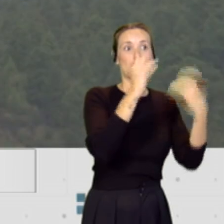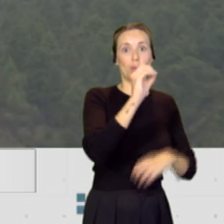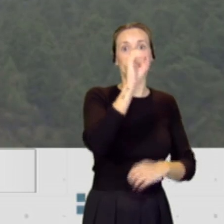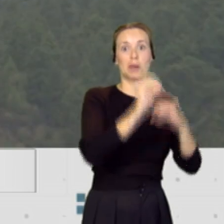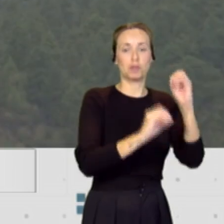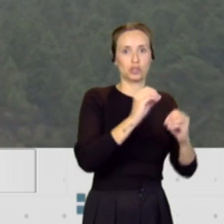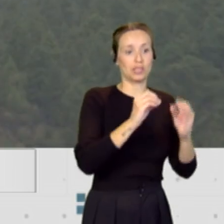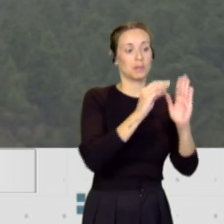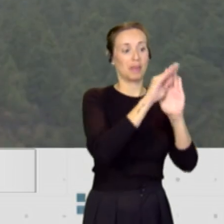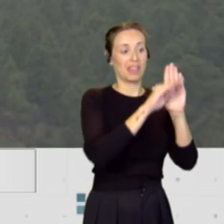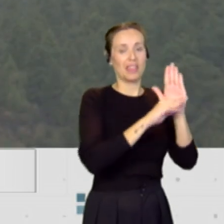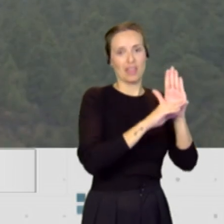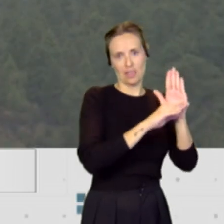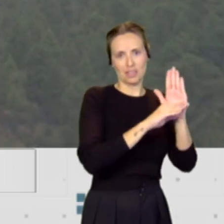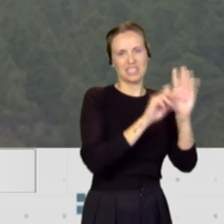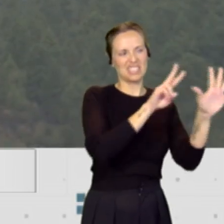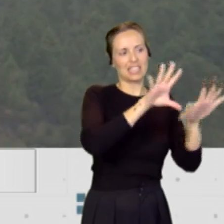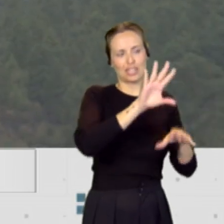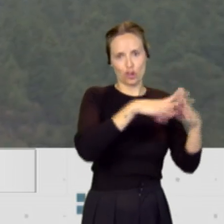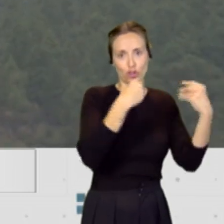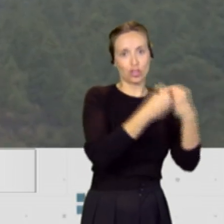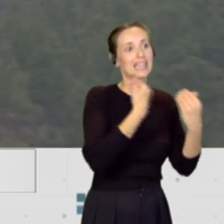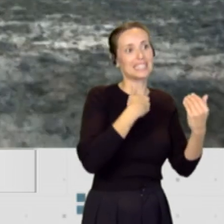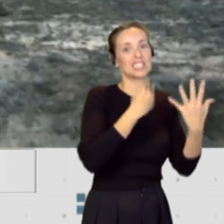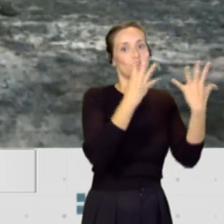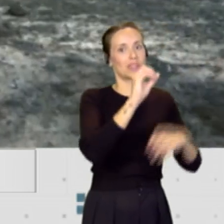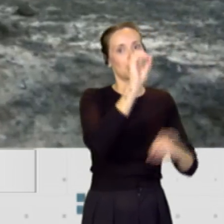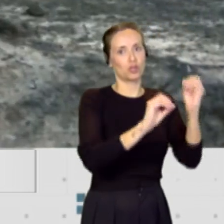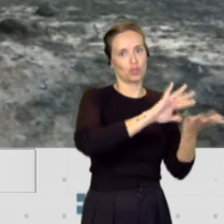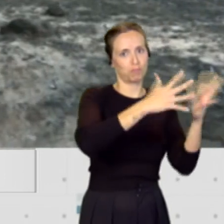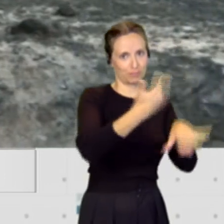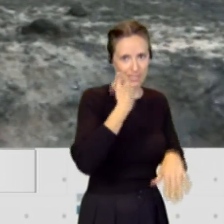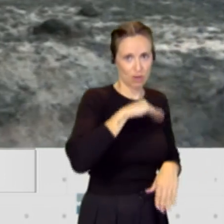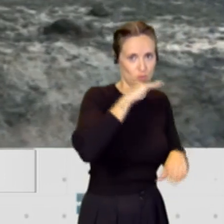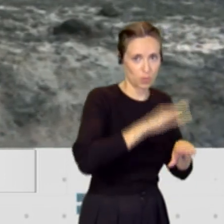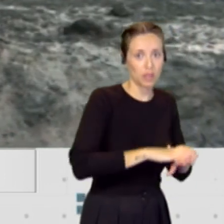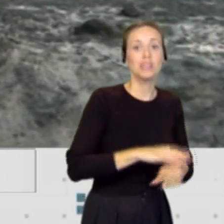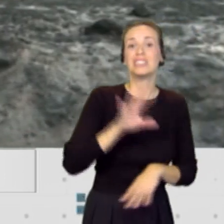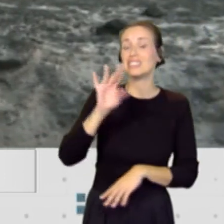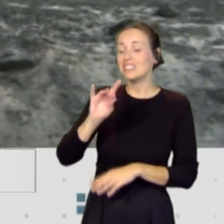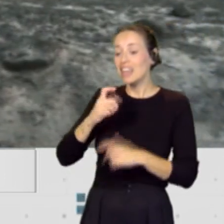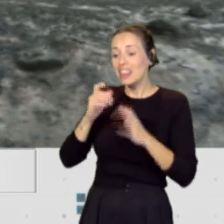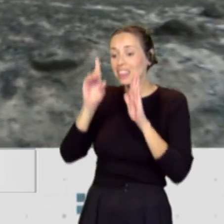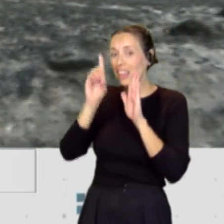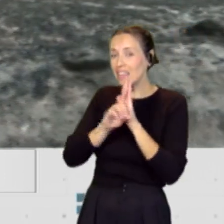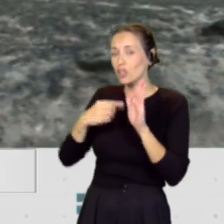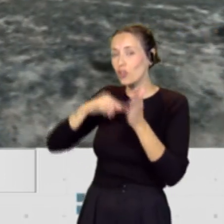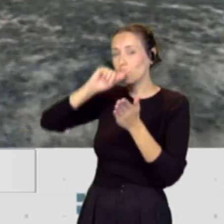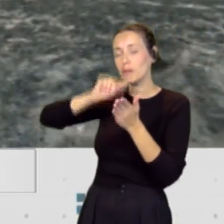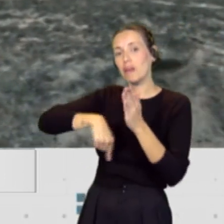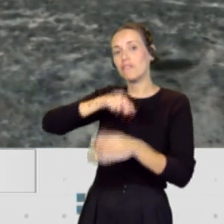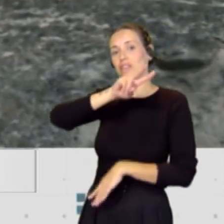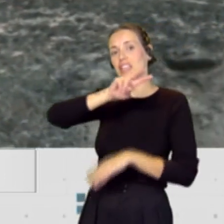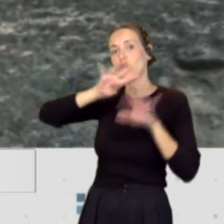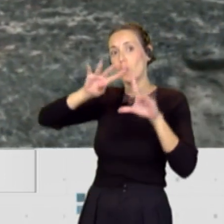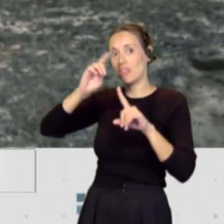75 medidas. ¿Cuáles se podrían destacar, señora Dávila? Sí, el decreto de emergencia hídrica fue firmado, lo firmé el 29 de mayo